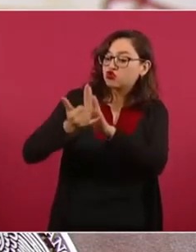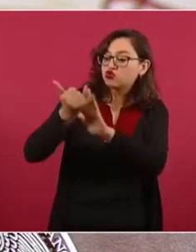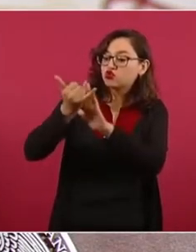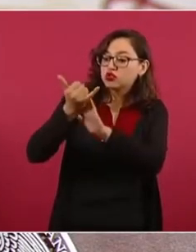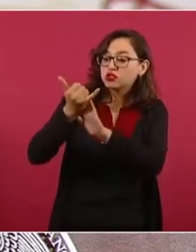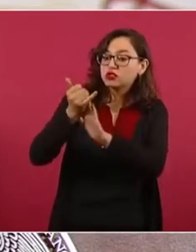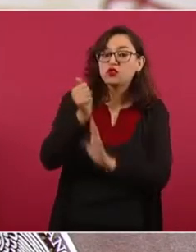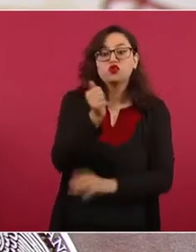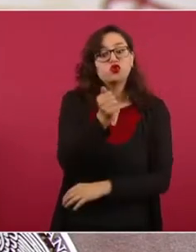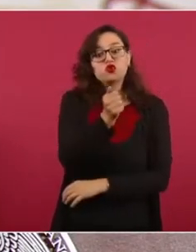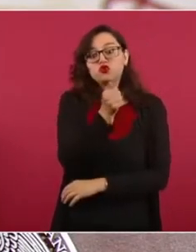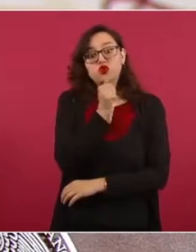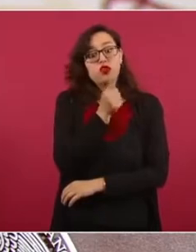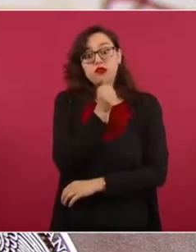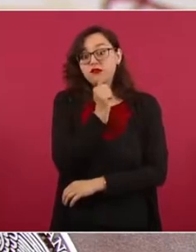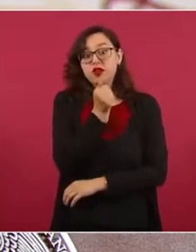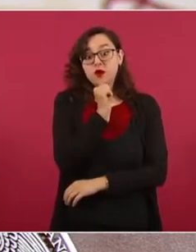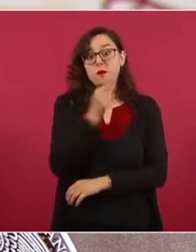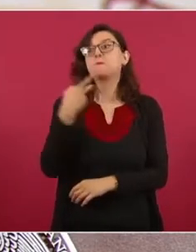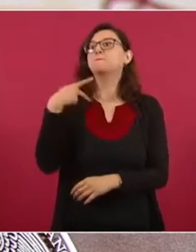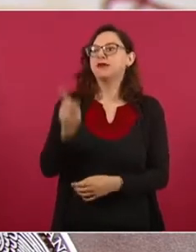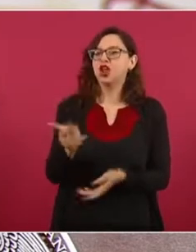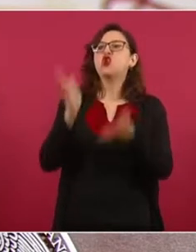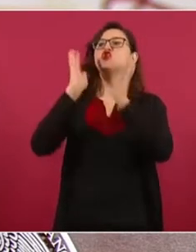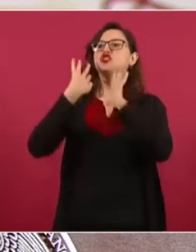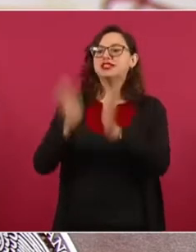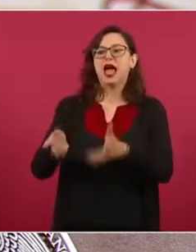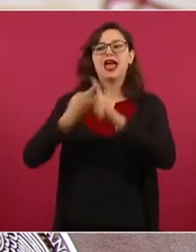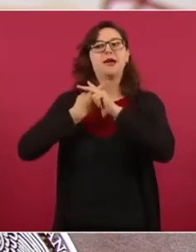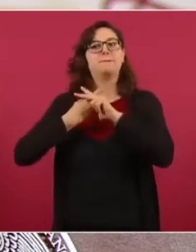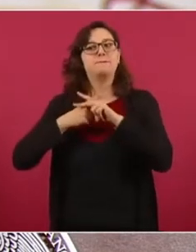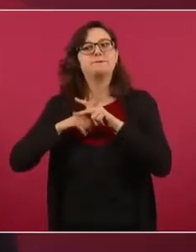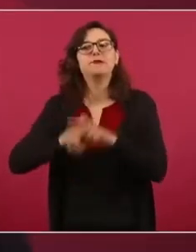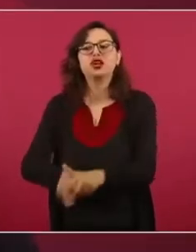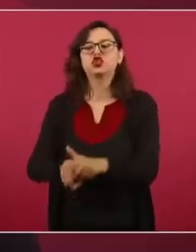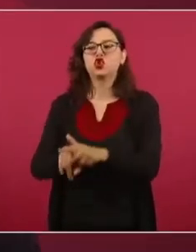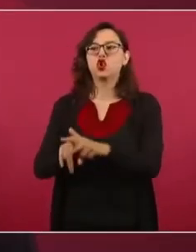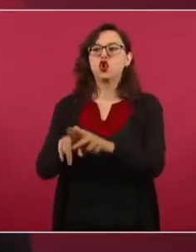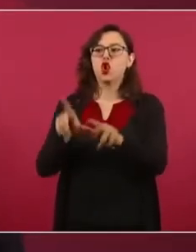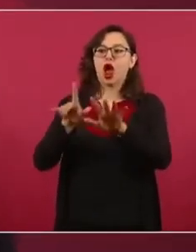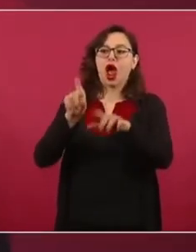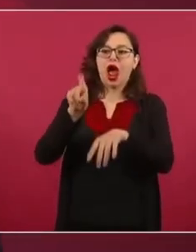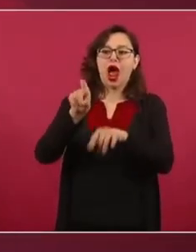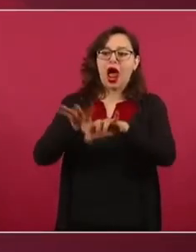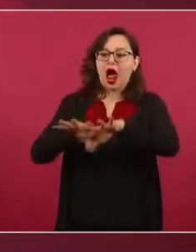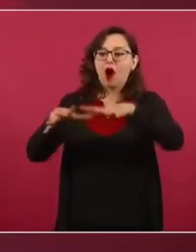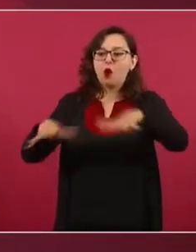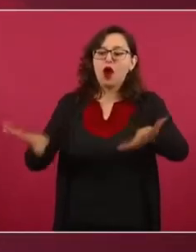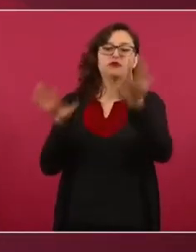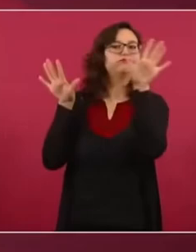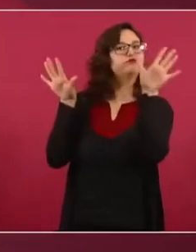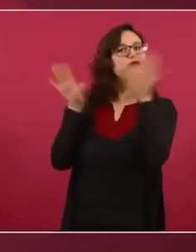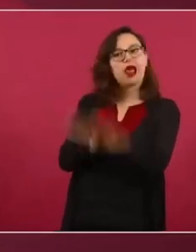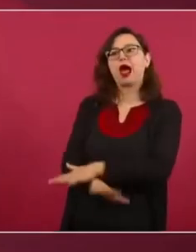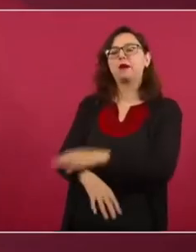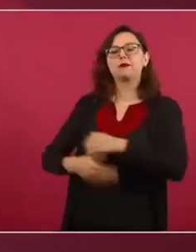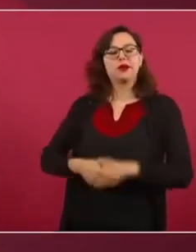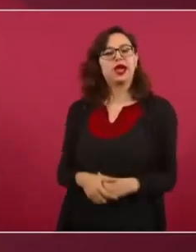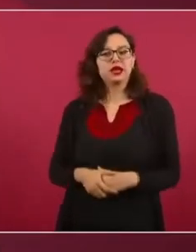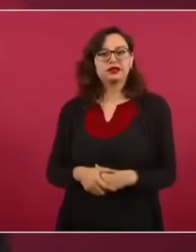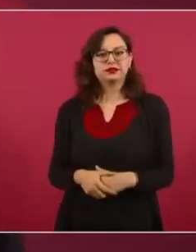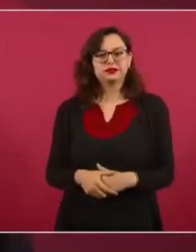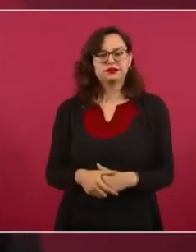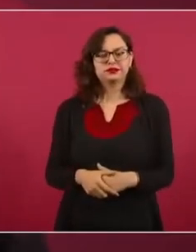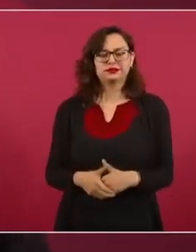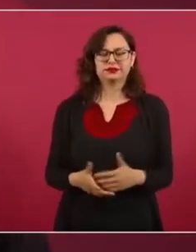el azul de la Laguna de Bacalar. A diario se publican muchas mentiras sobre la construcción del Tren